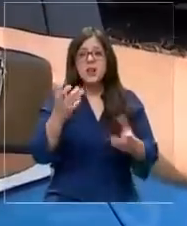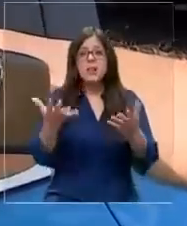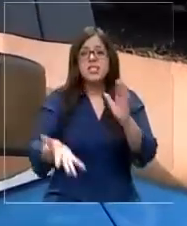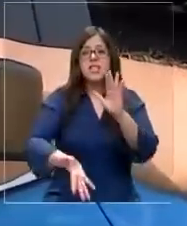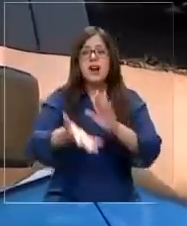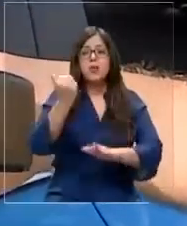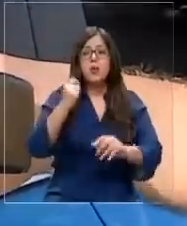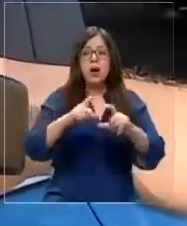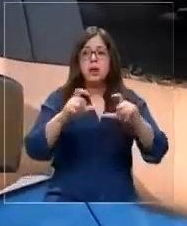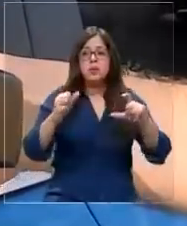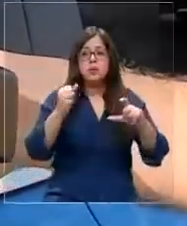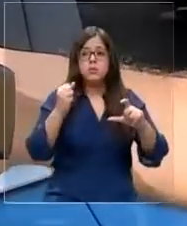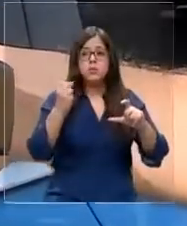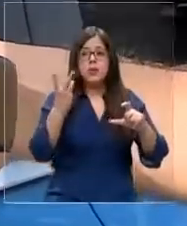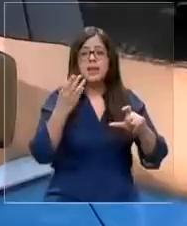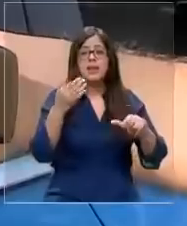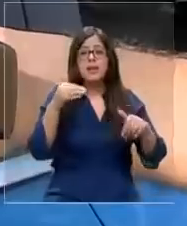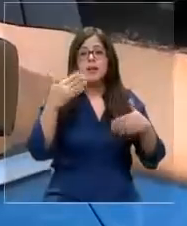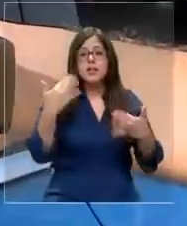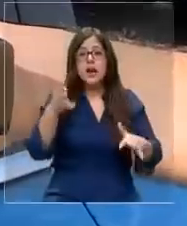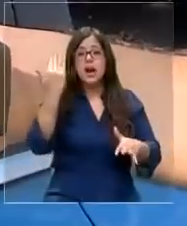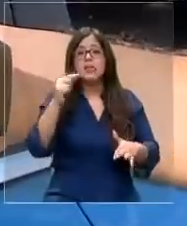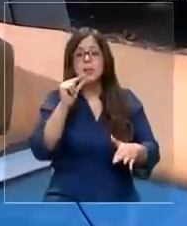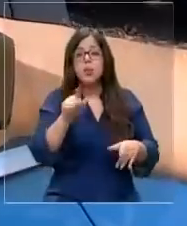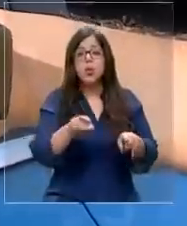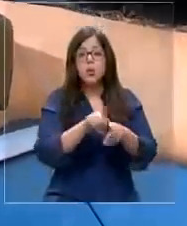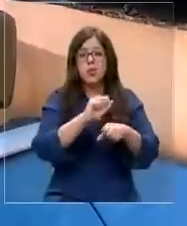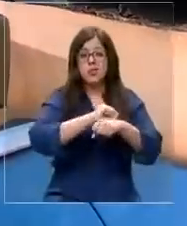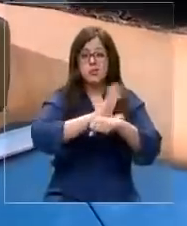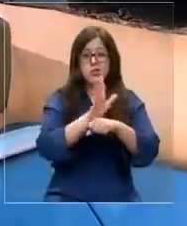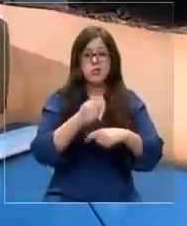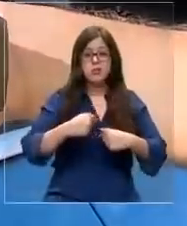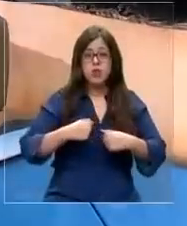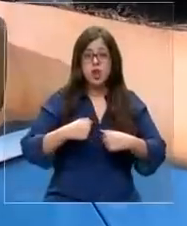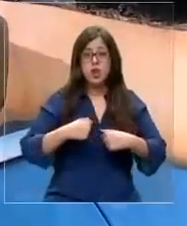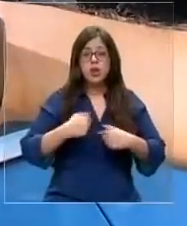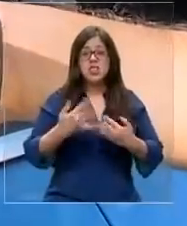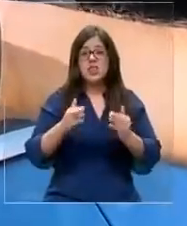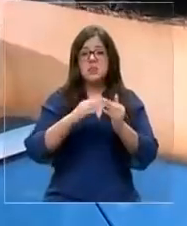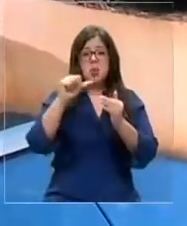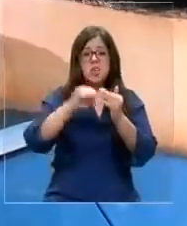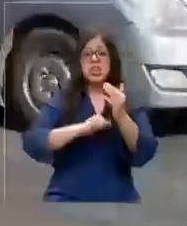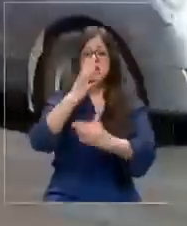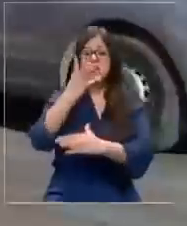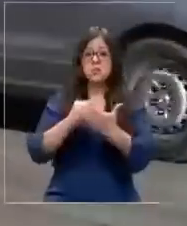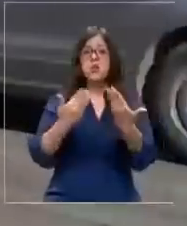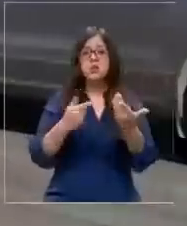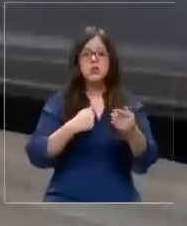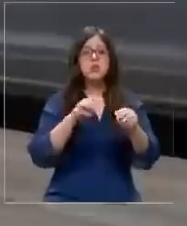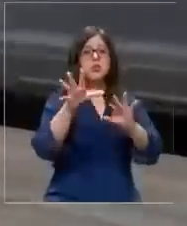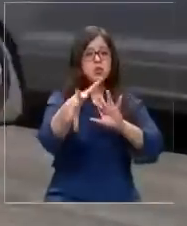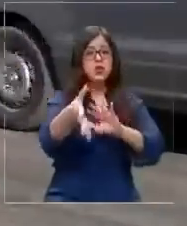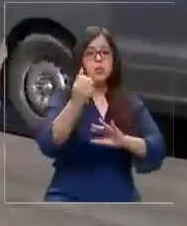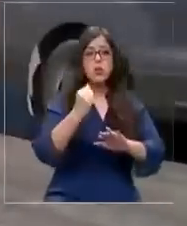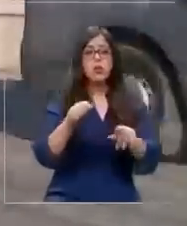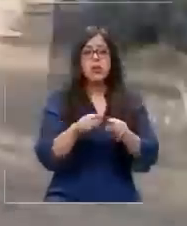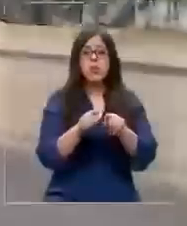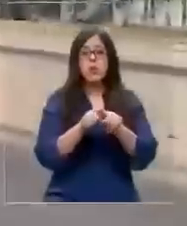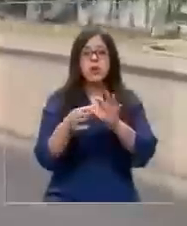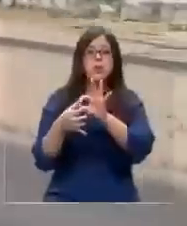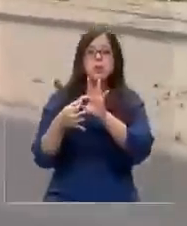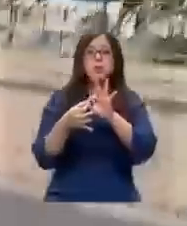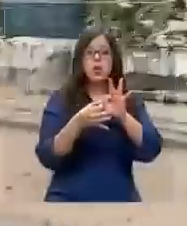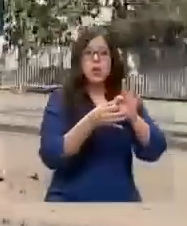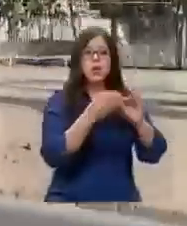Bueno, estuve con COVID y tengo que ahora ya me levantaron la cuarentena y ahora las voy a retirar. Razones de peso avalado